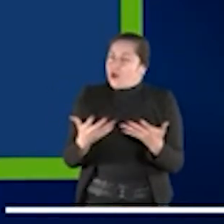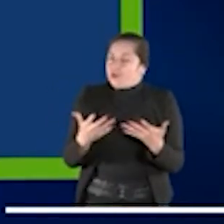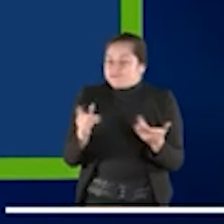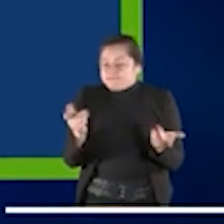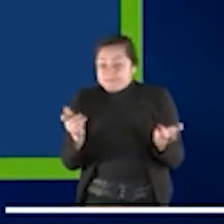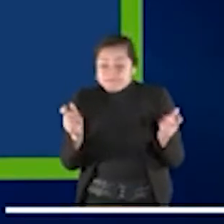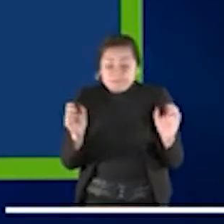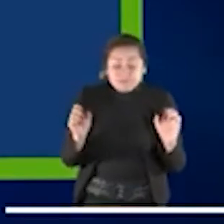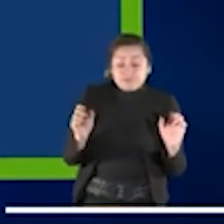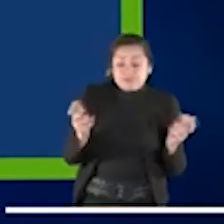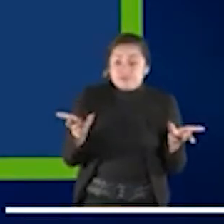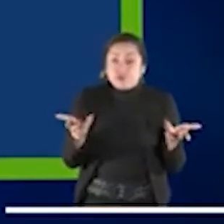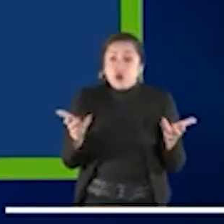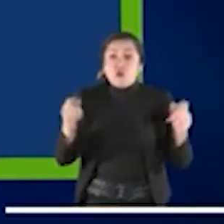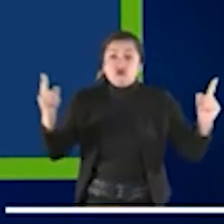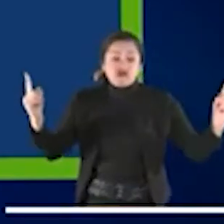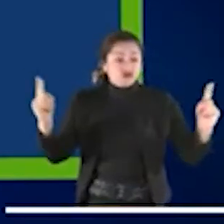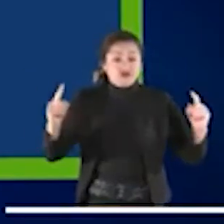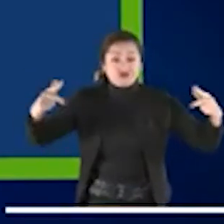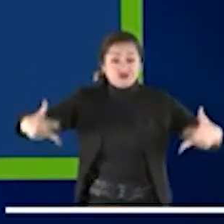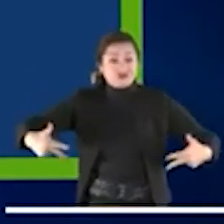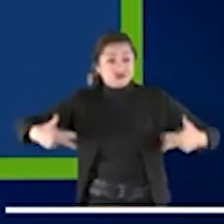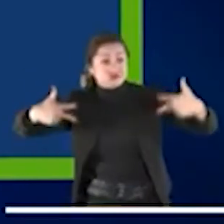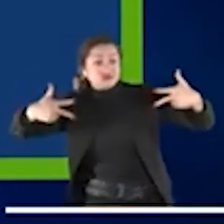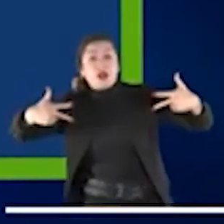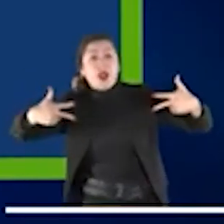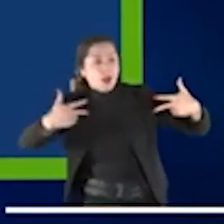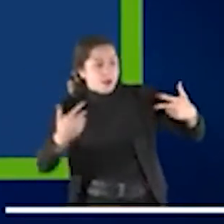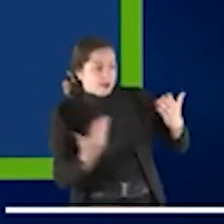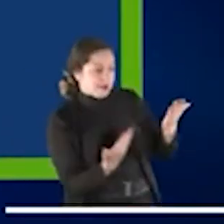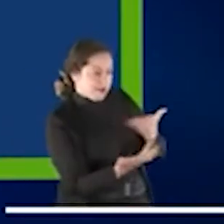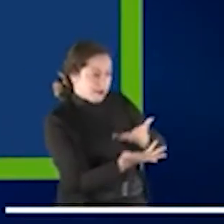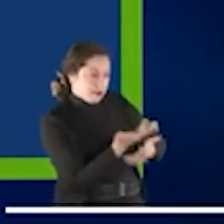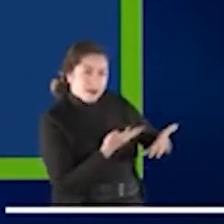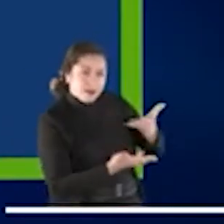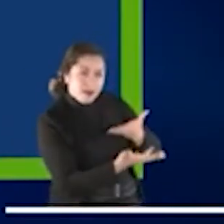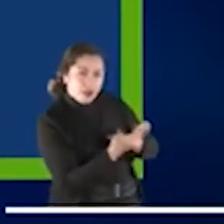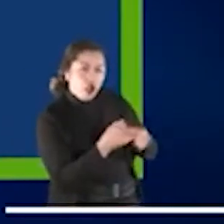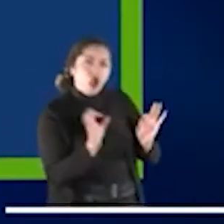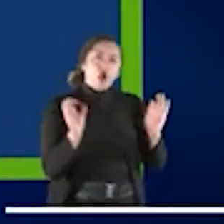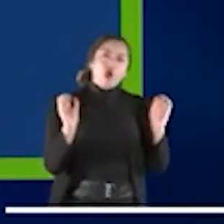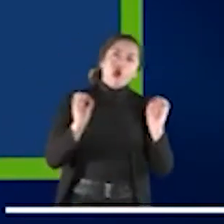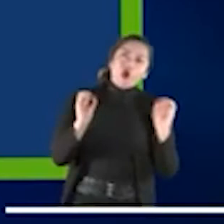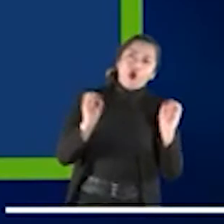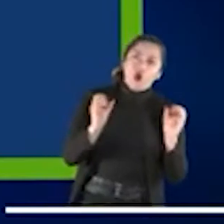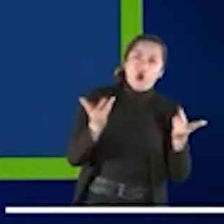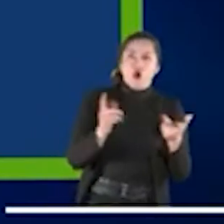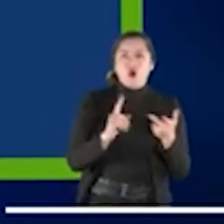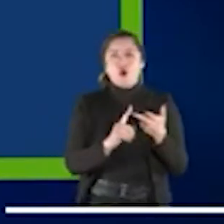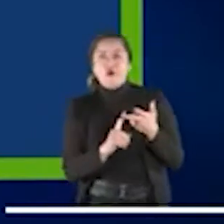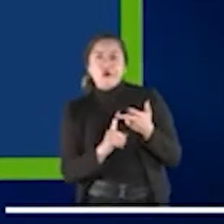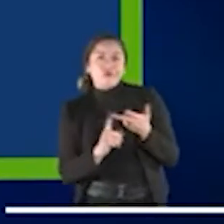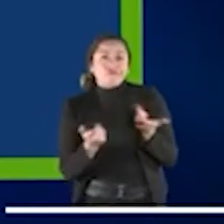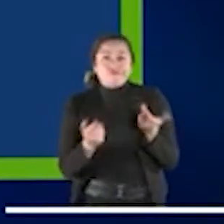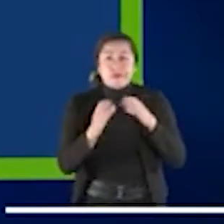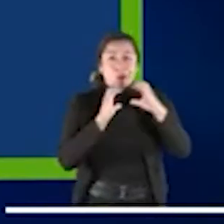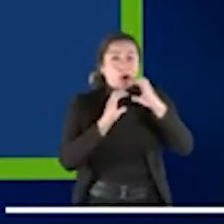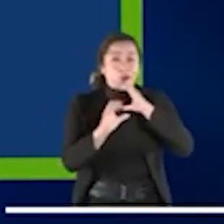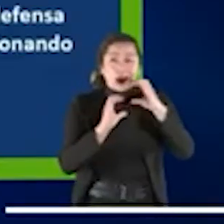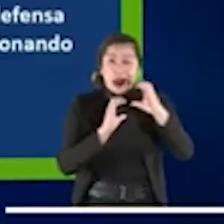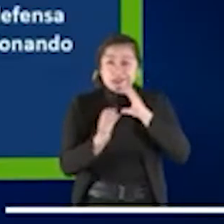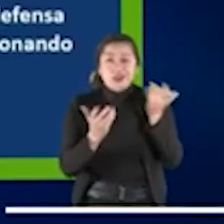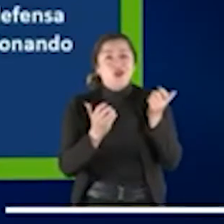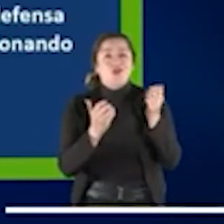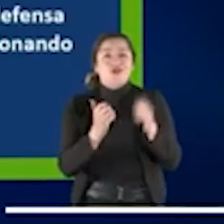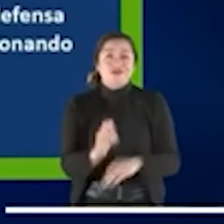usando medidas de distanciación social, pero también promoviendo el uso de vías alternas de comunicación como